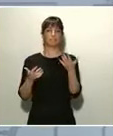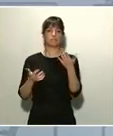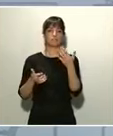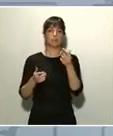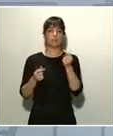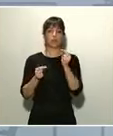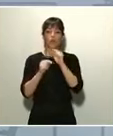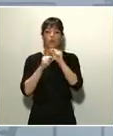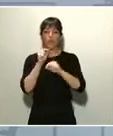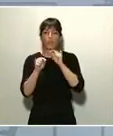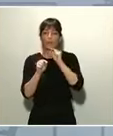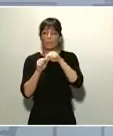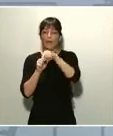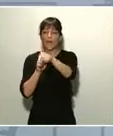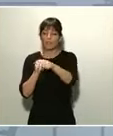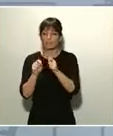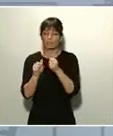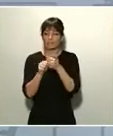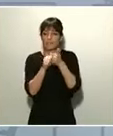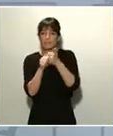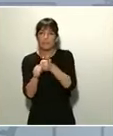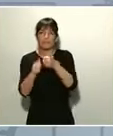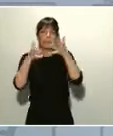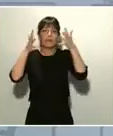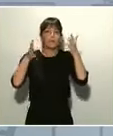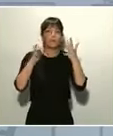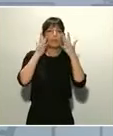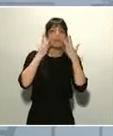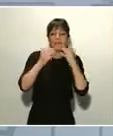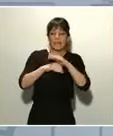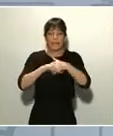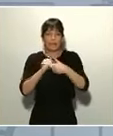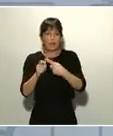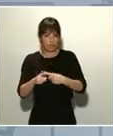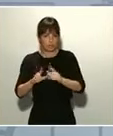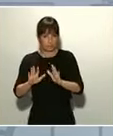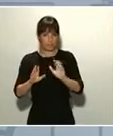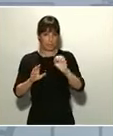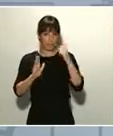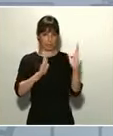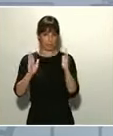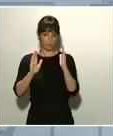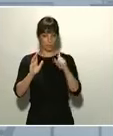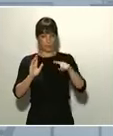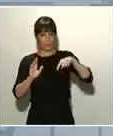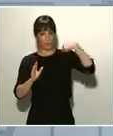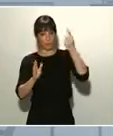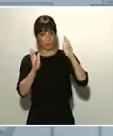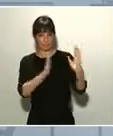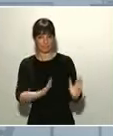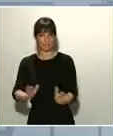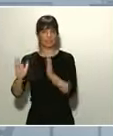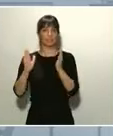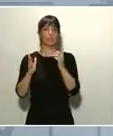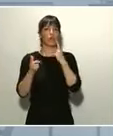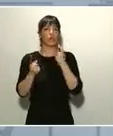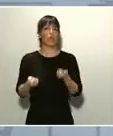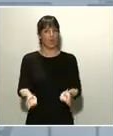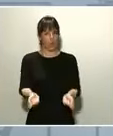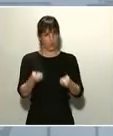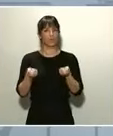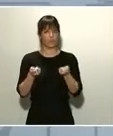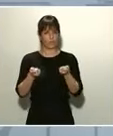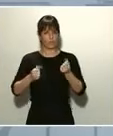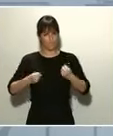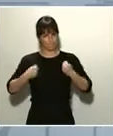de recomendaciones de higiene. Vino seguida de una etapa de contención reforzada que comportó la interrupción de ciertas